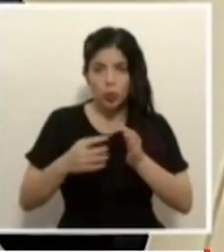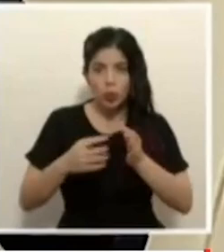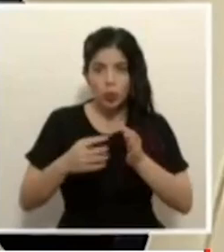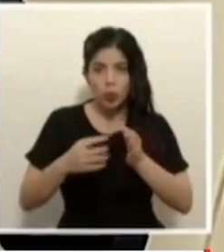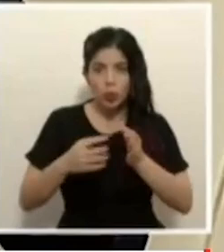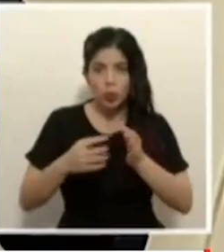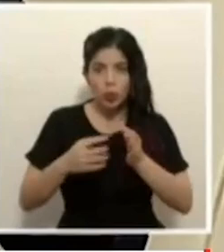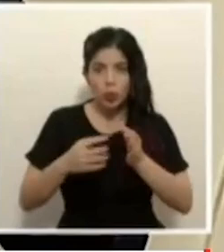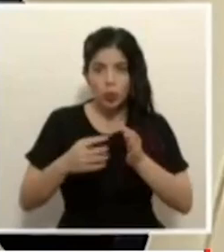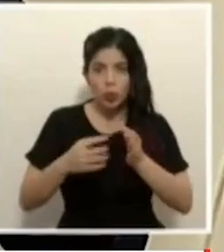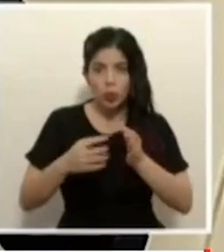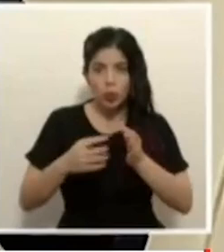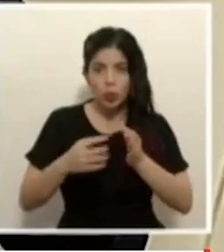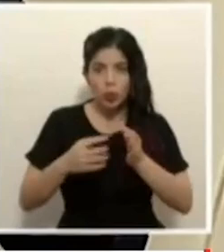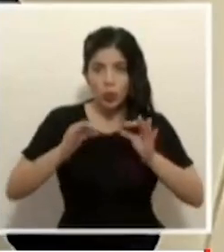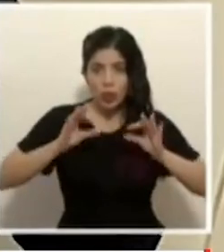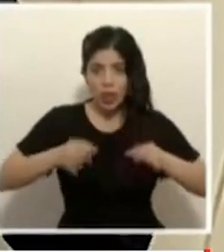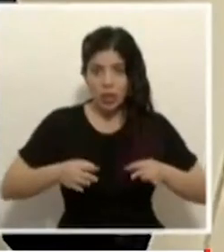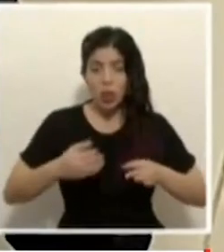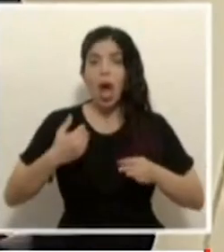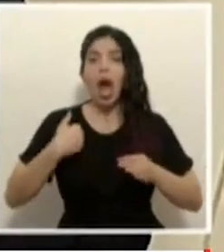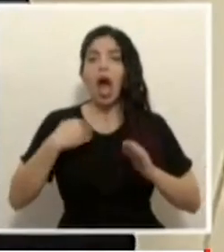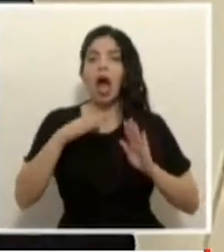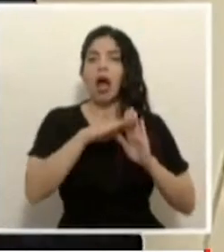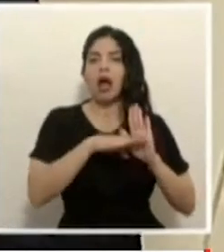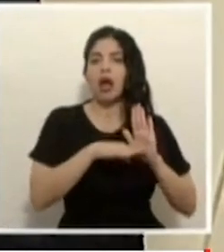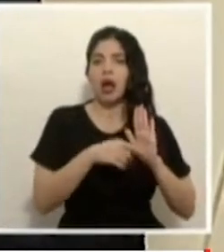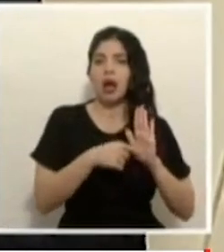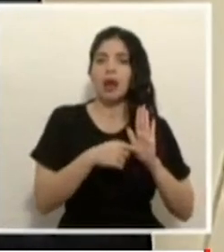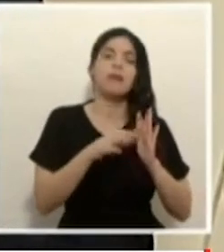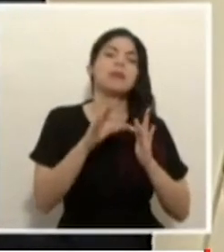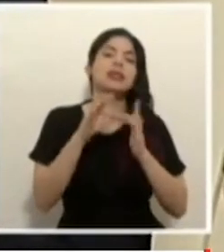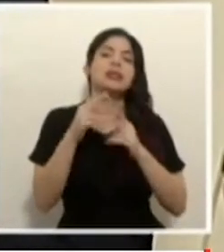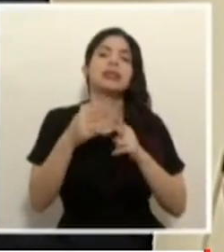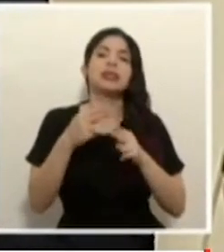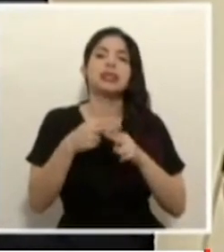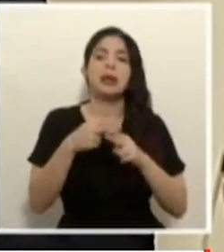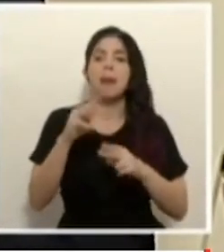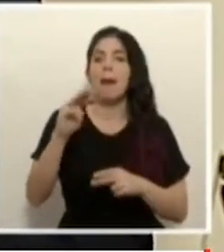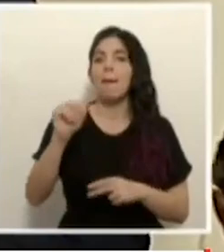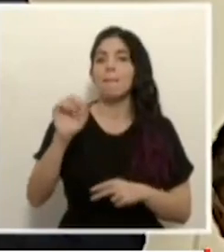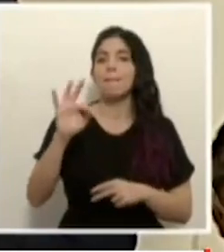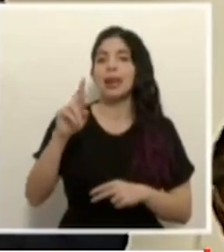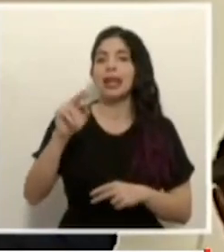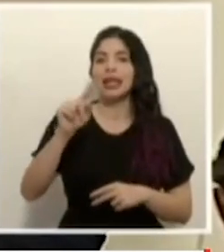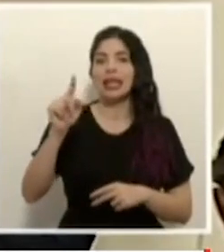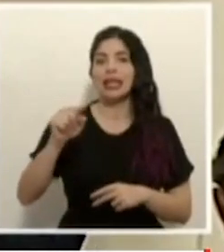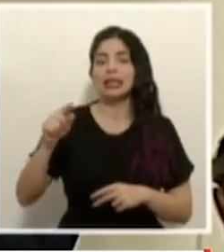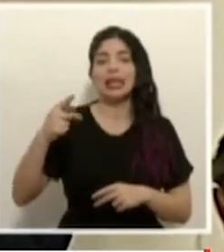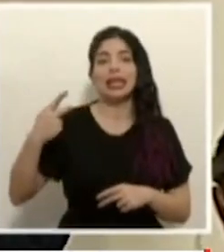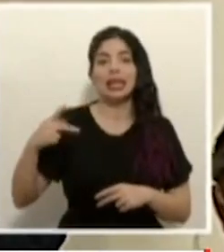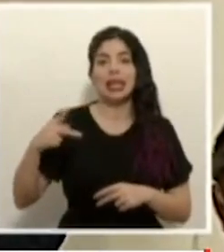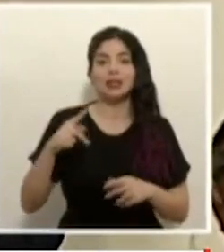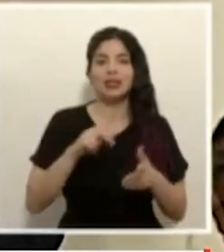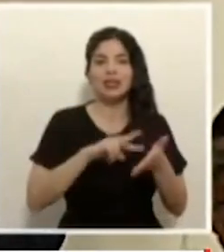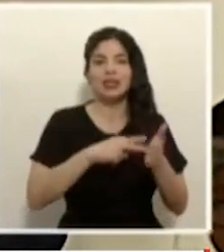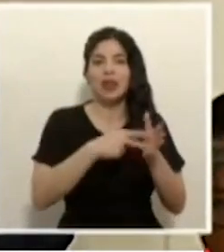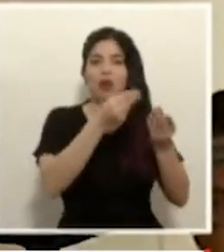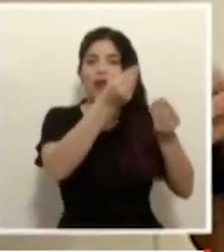hay un insumo o varios pero uno que es particularmente se llama la matriz de riesgo la matriz de riesgo